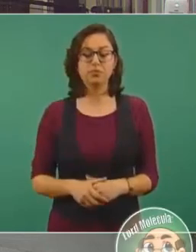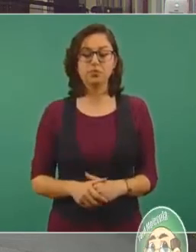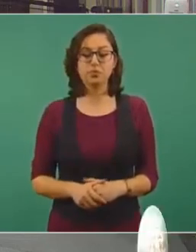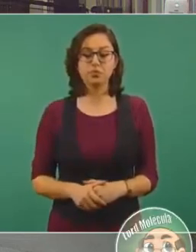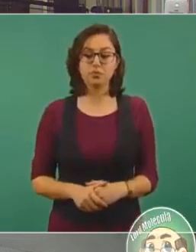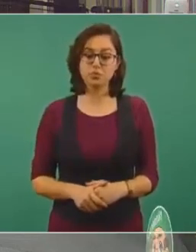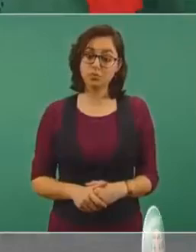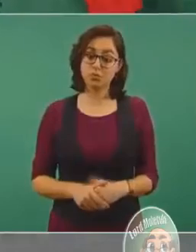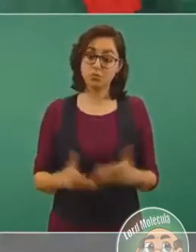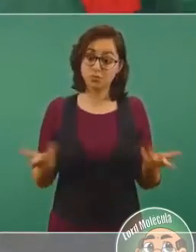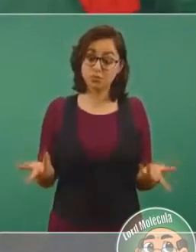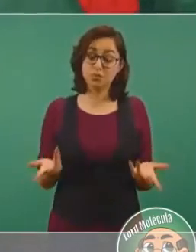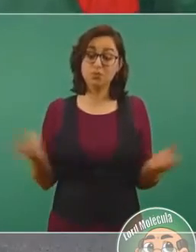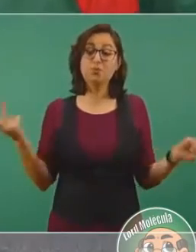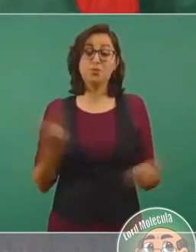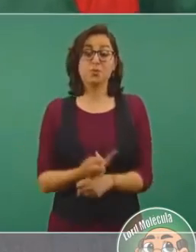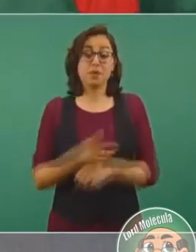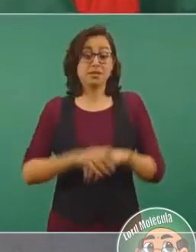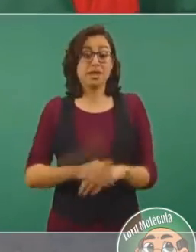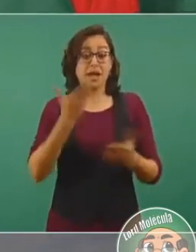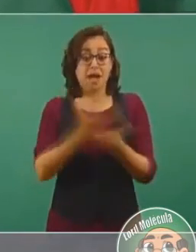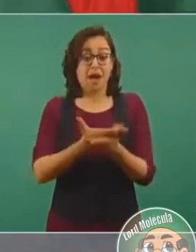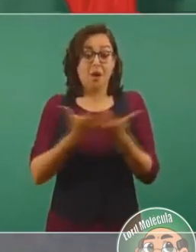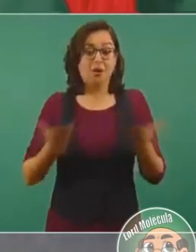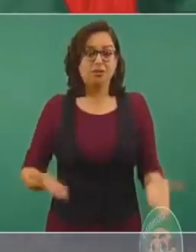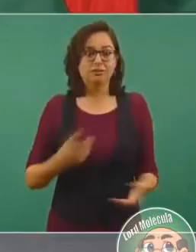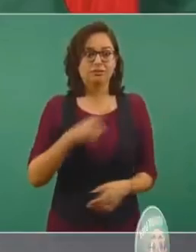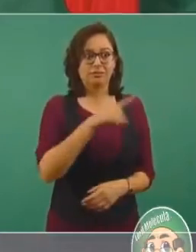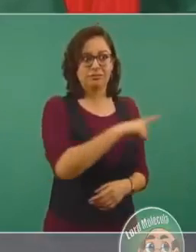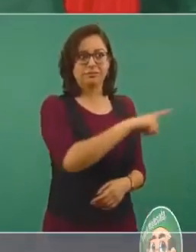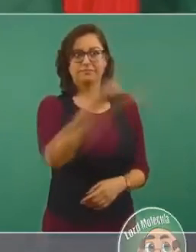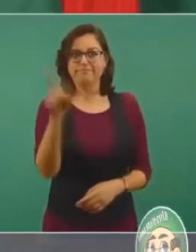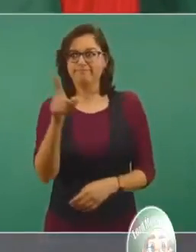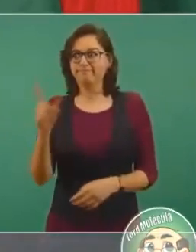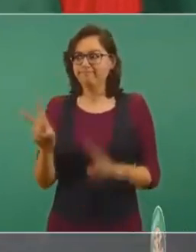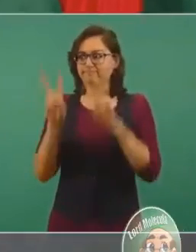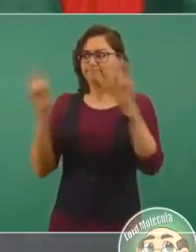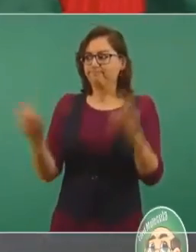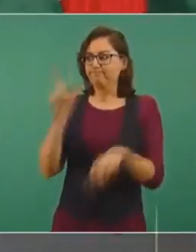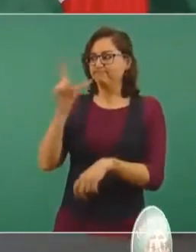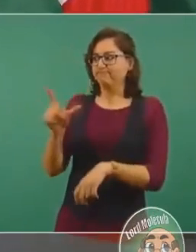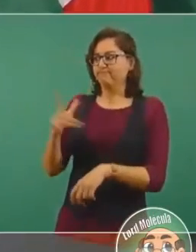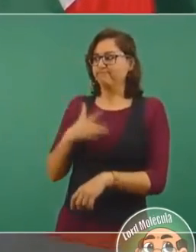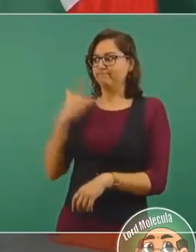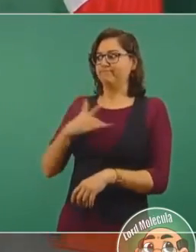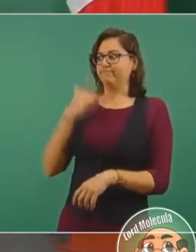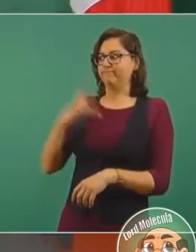que se sintieron amenazados, no hay ninguna amenaza.